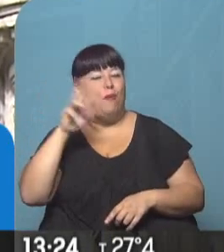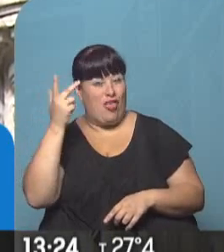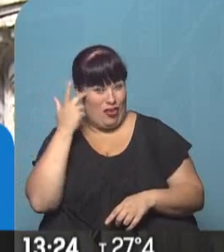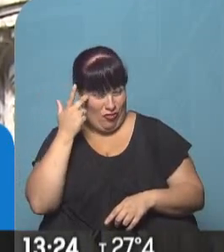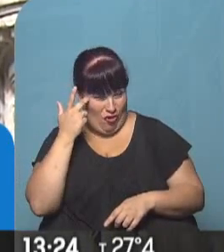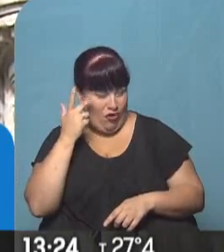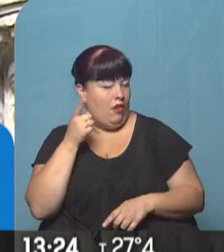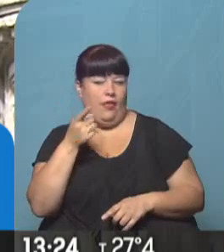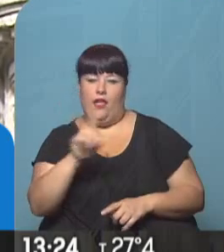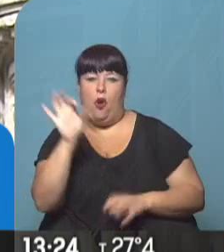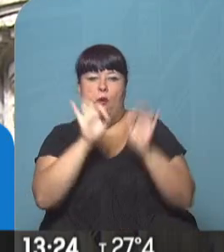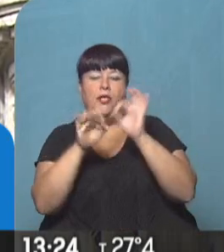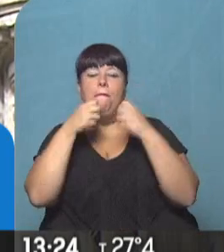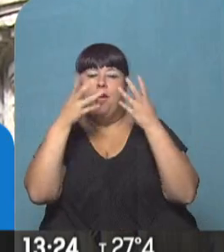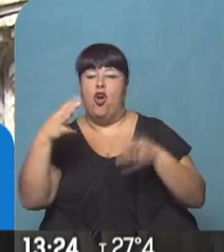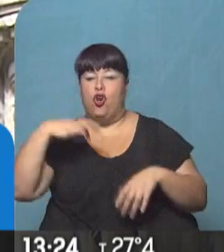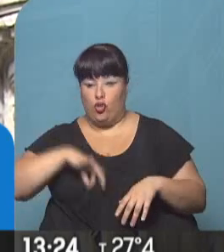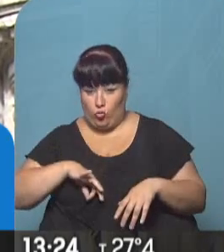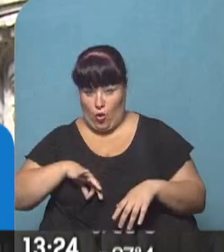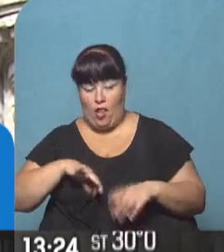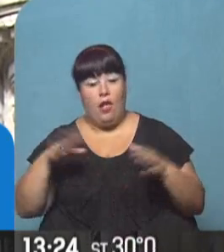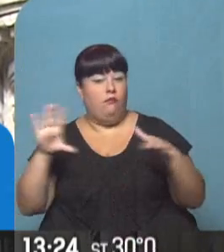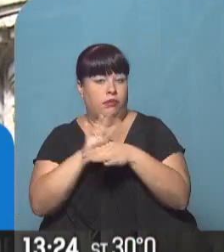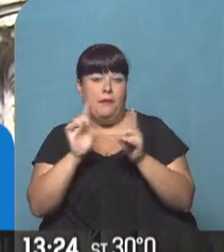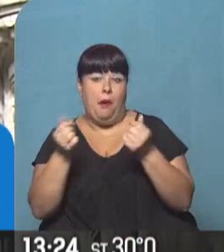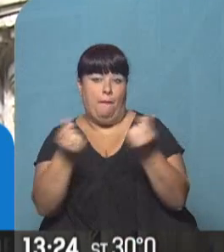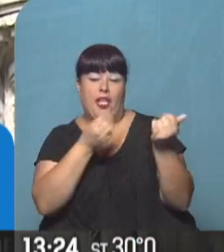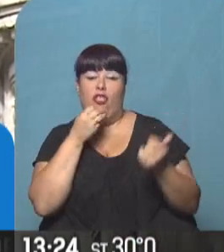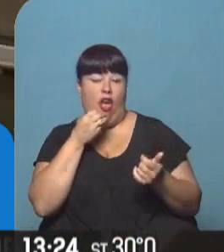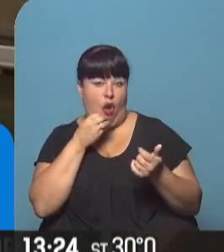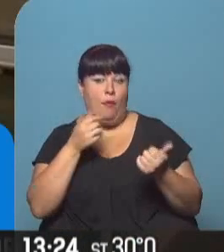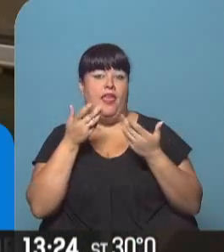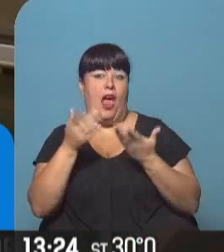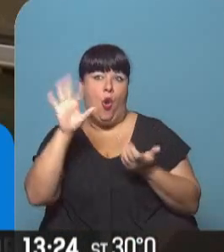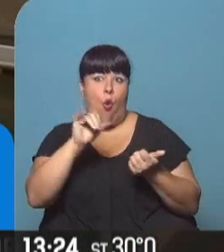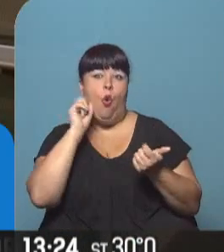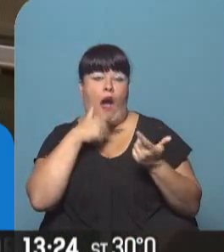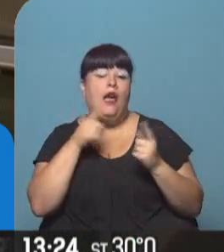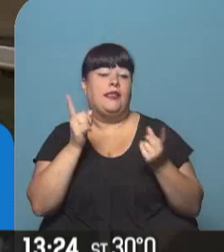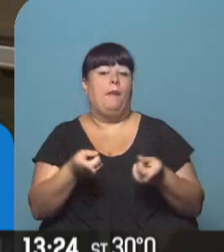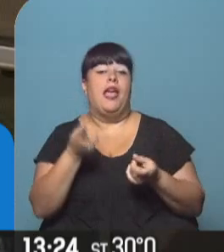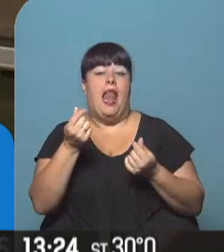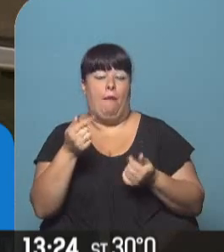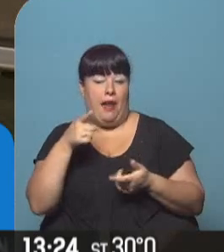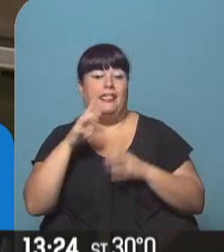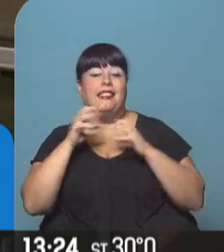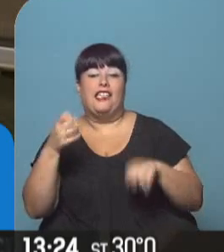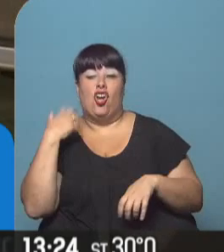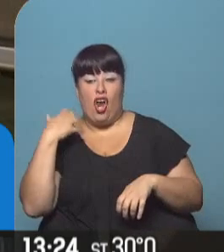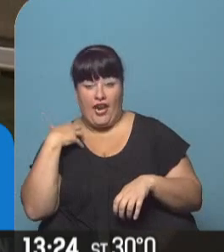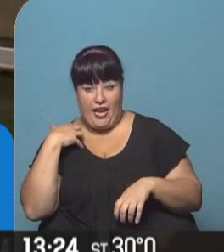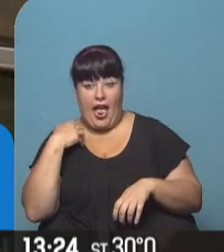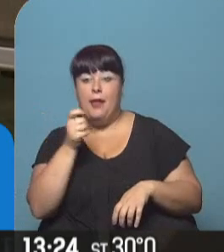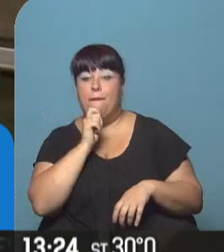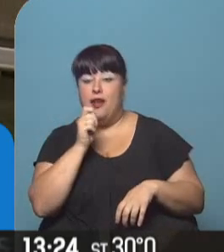y exigió un porcentaje de mejora salarial acorde con los precios de los alimentos, los servicios y el dinero. Los secretarios generales